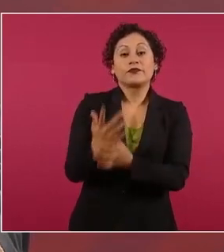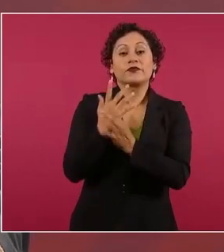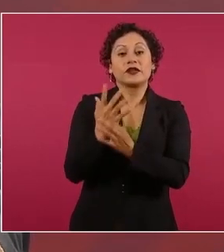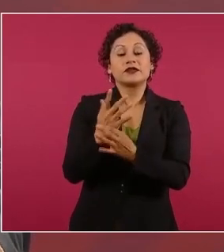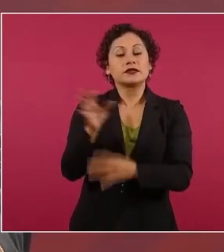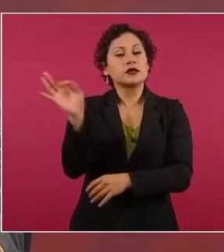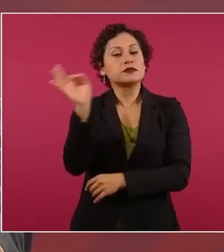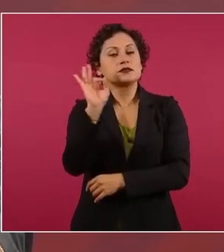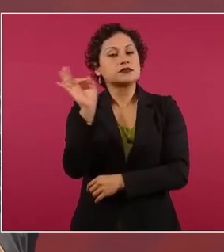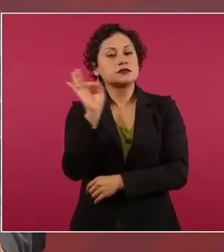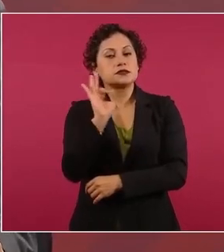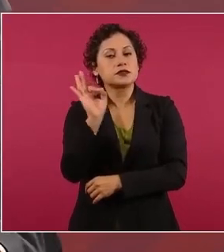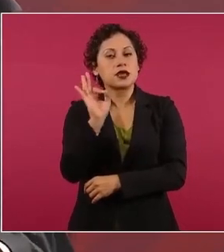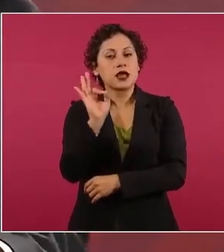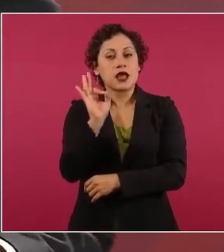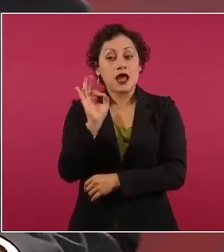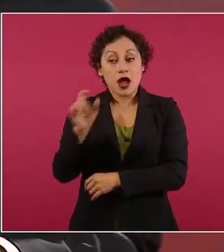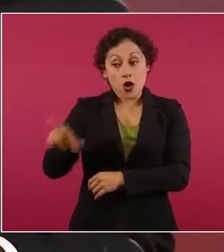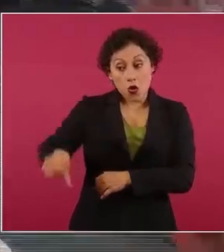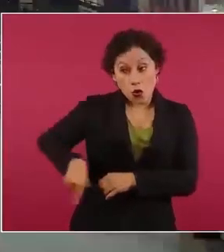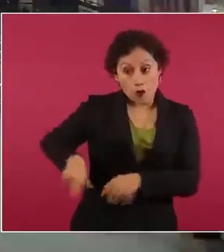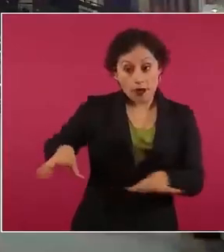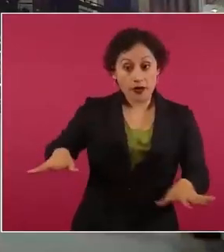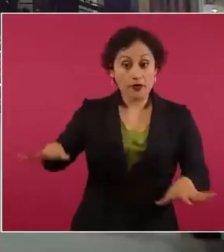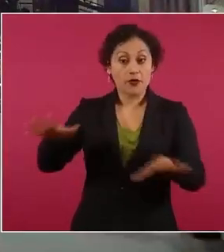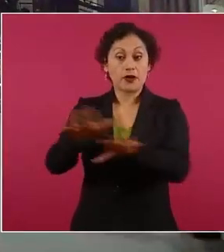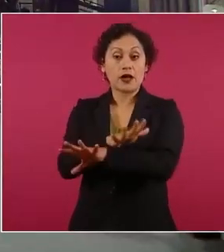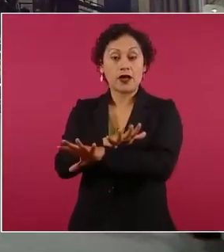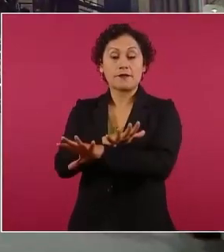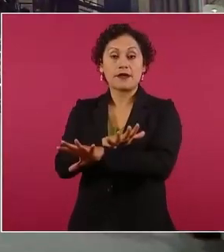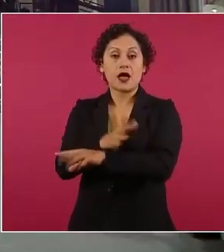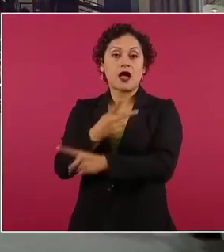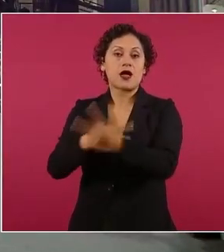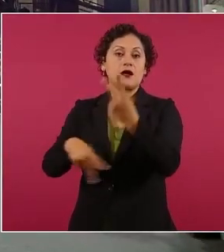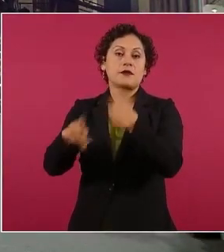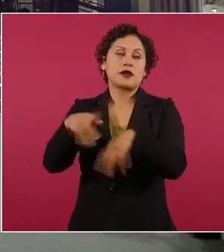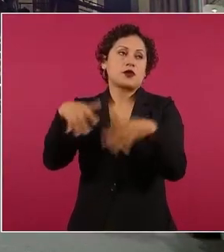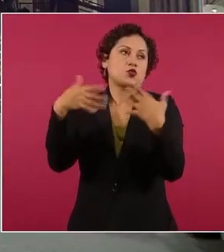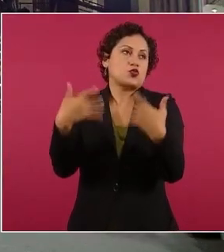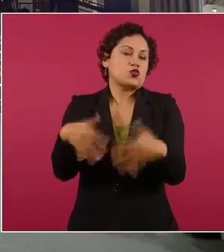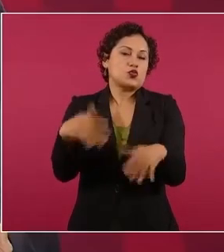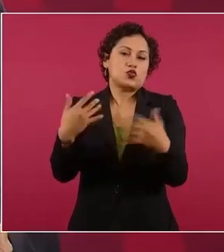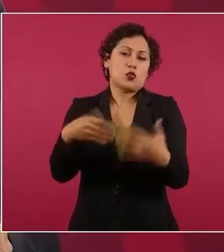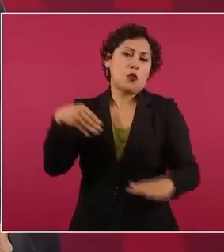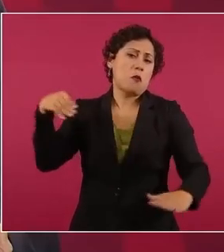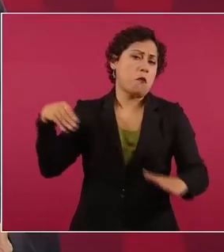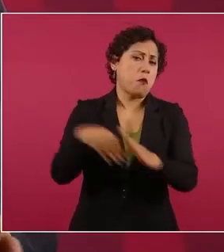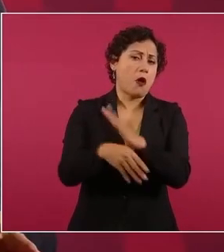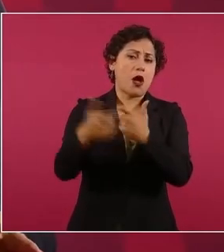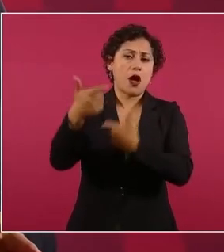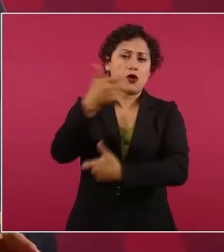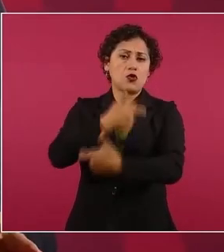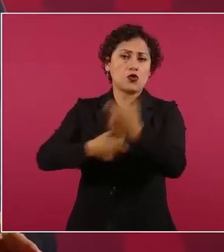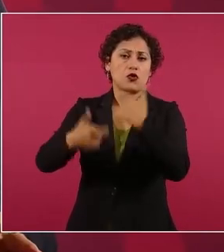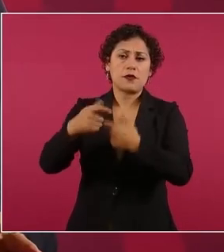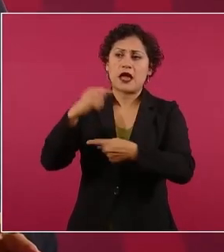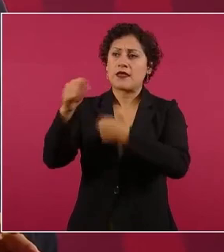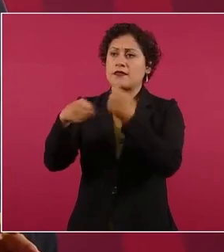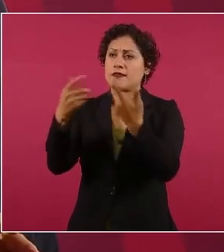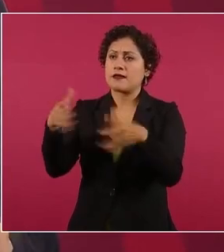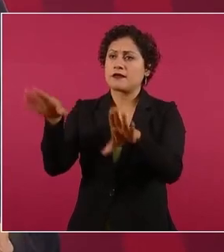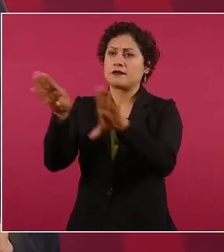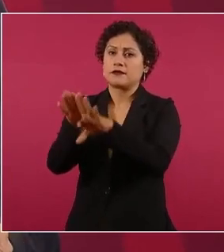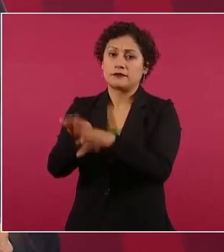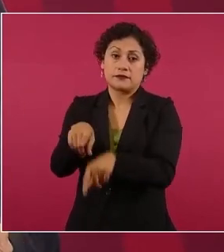se cerraban las cortinas de los negocios yo era un peligro para